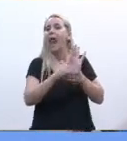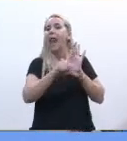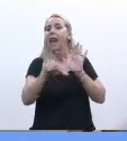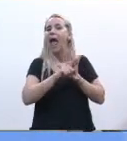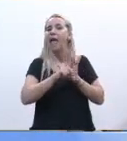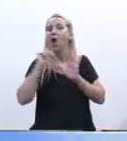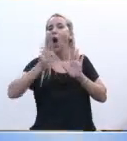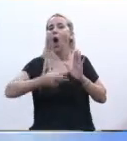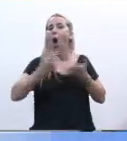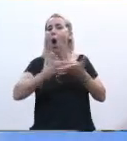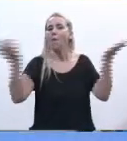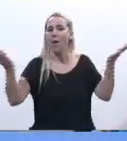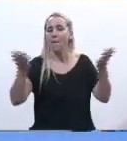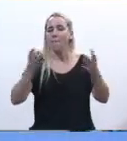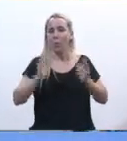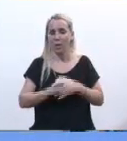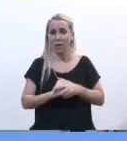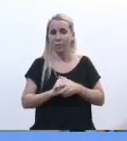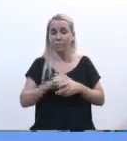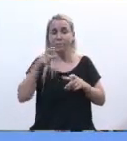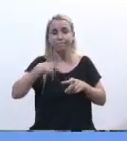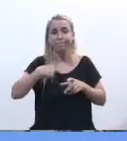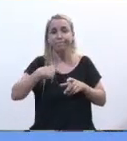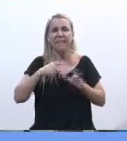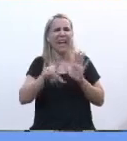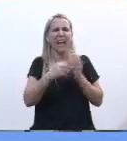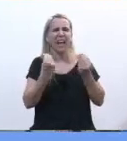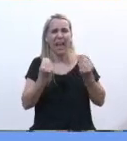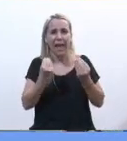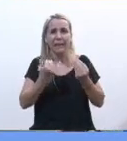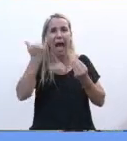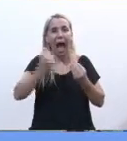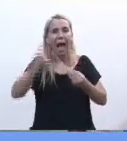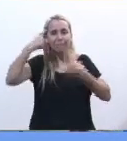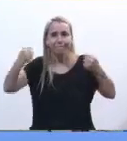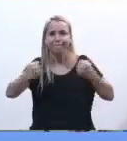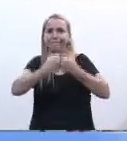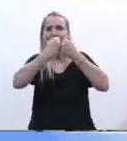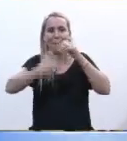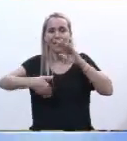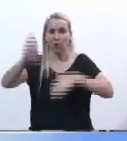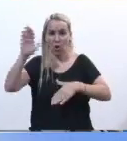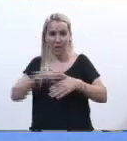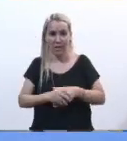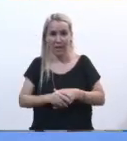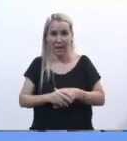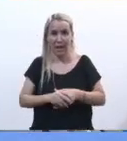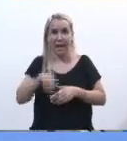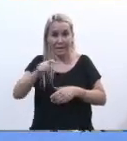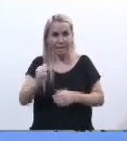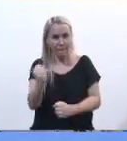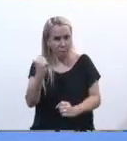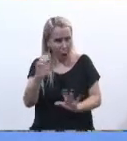miren, las leyes de orden público son aquellas que tienen un enorme consenso y como es tan fuerte el